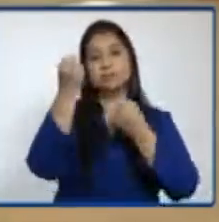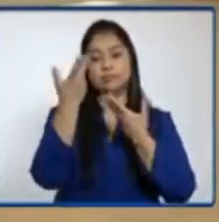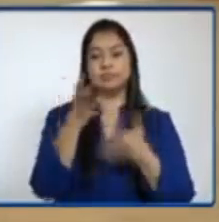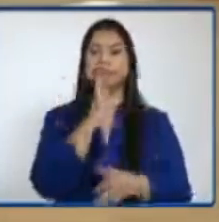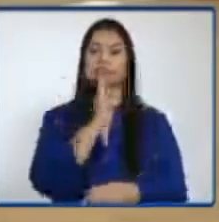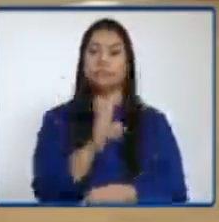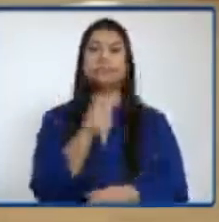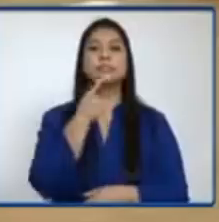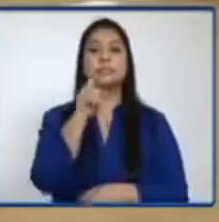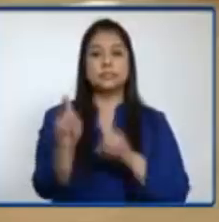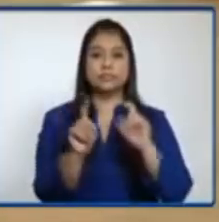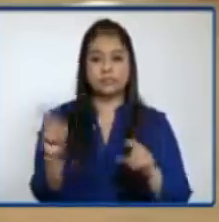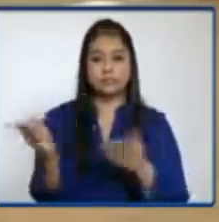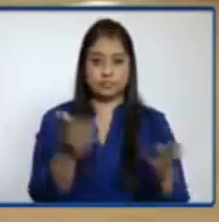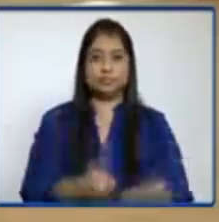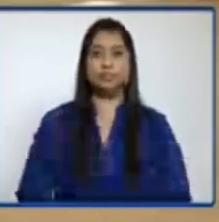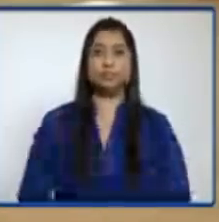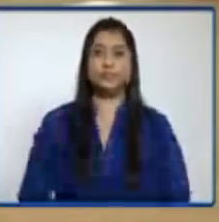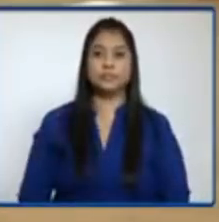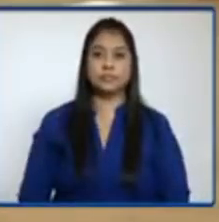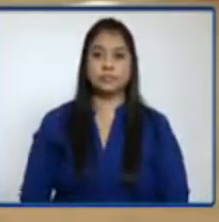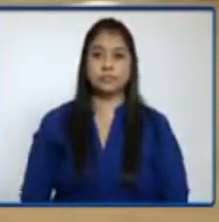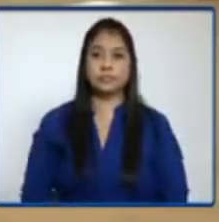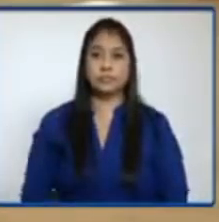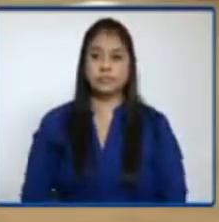responder a las preguntas que ustedes así dispongan.